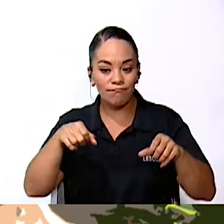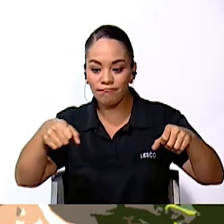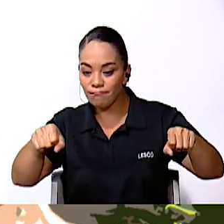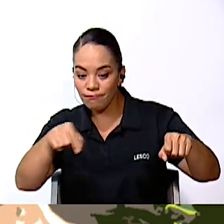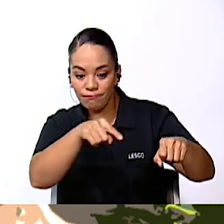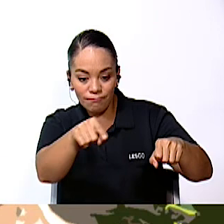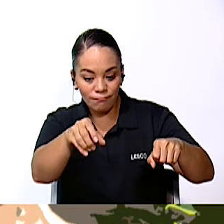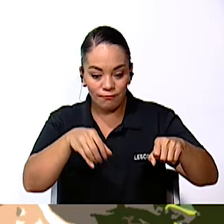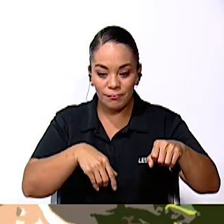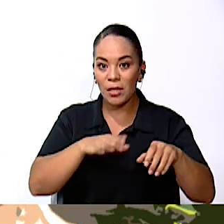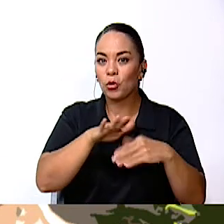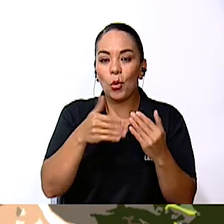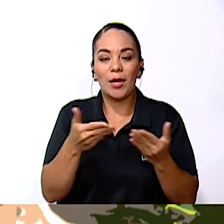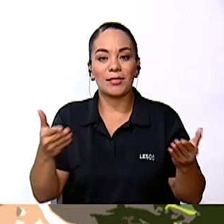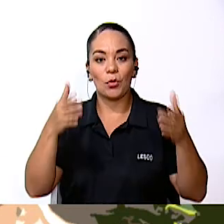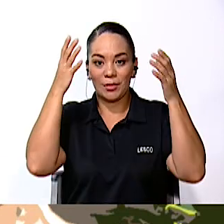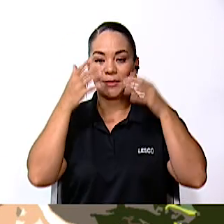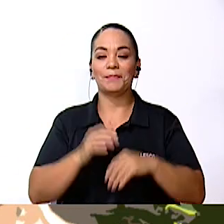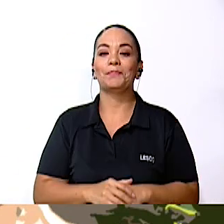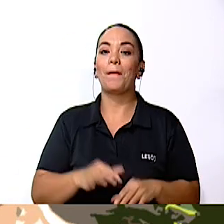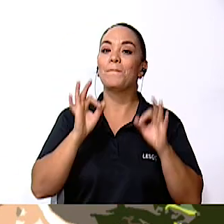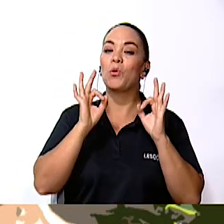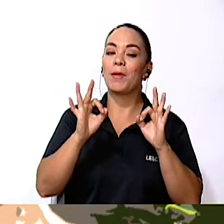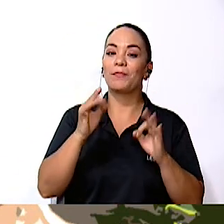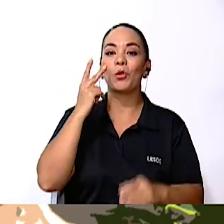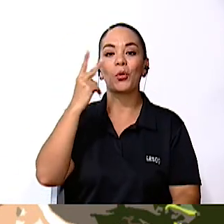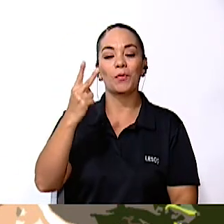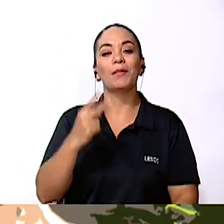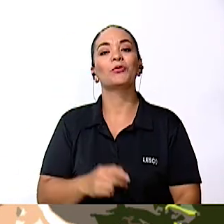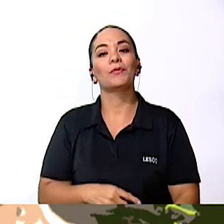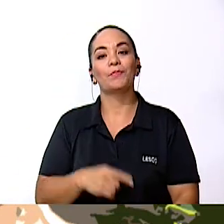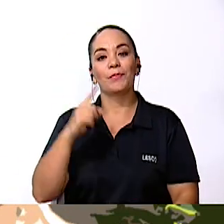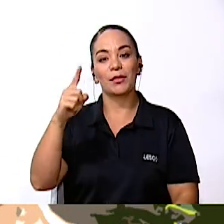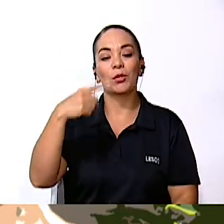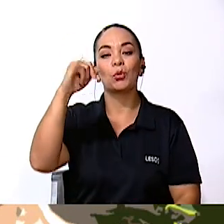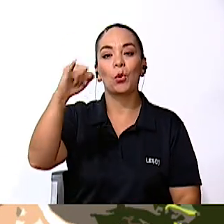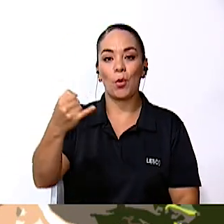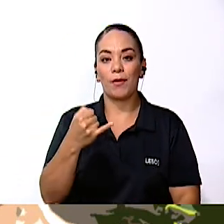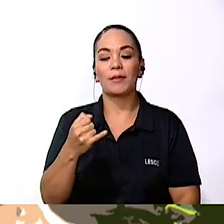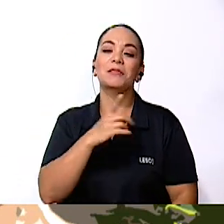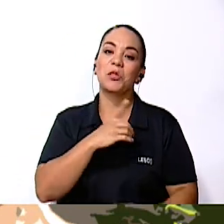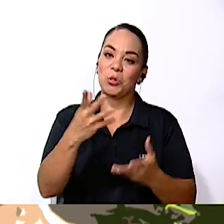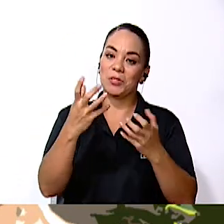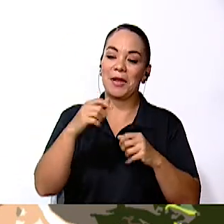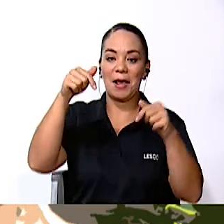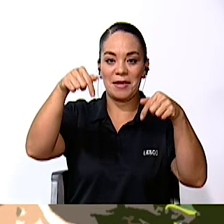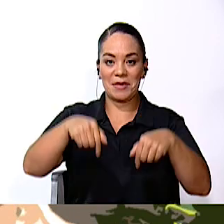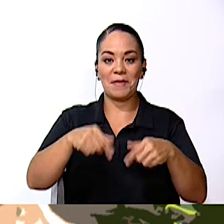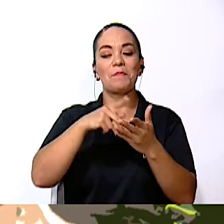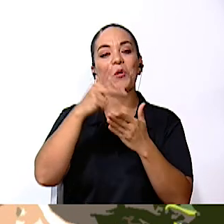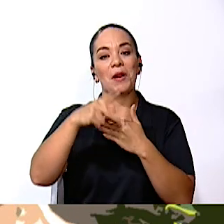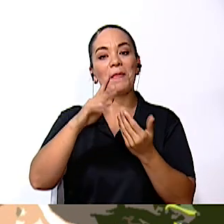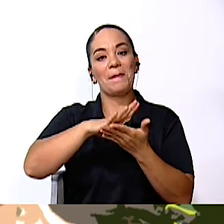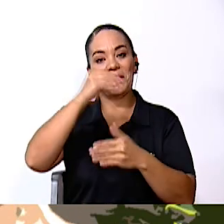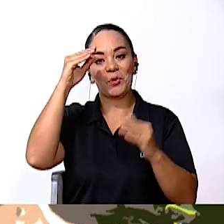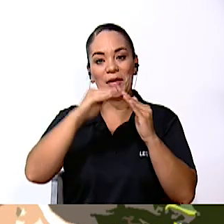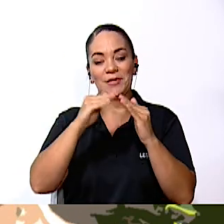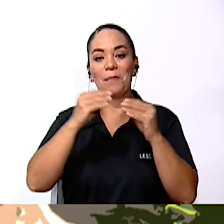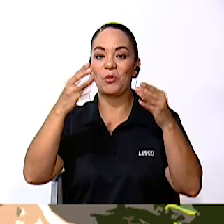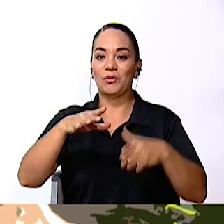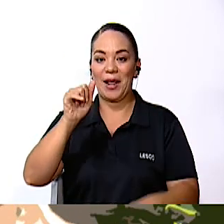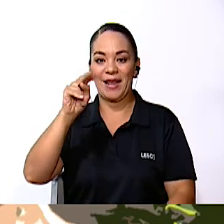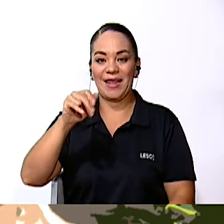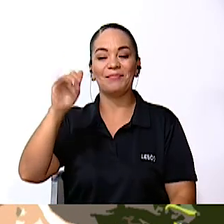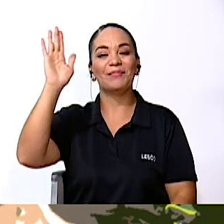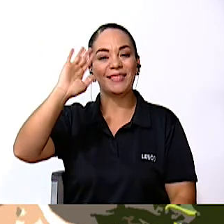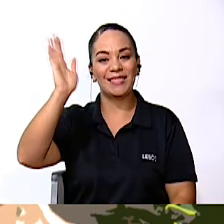cosas Que tenemos que usar Muy bien Nos vemos El otro jueves Si Dios quiere Aquí en Aprendo en Casa Con la profe